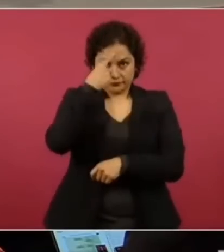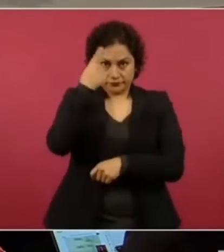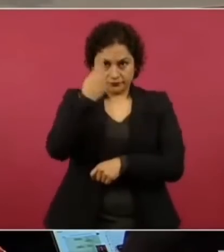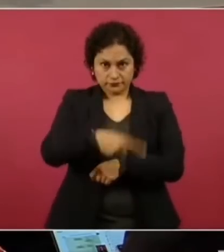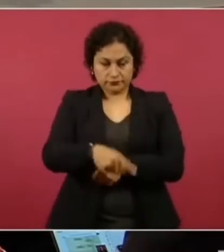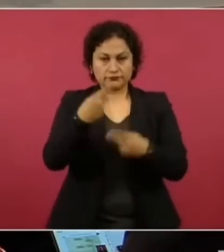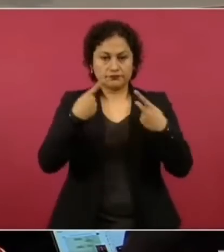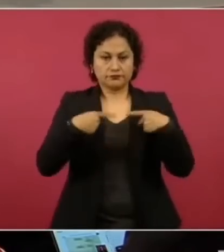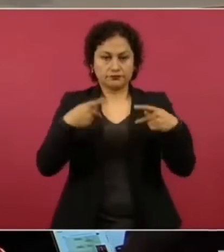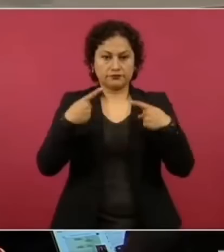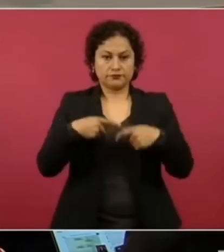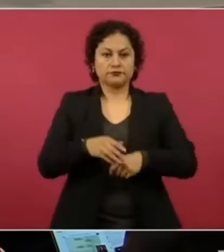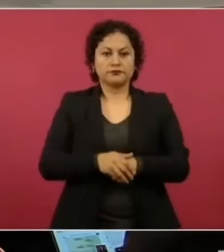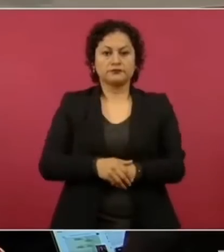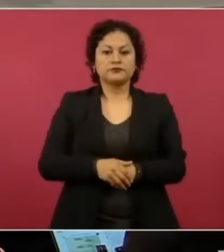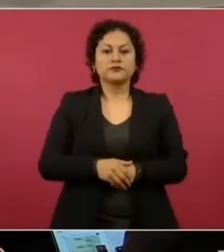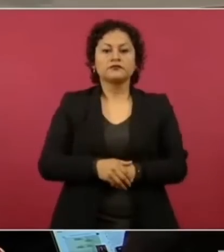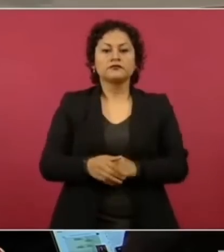Redotex.